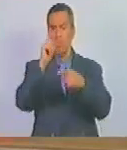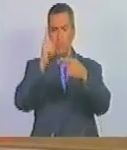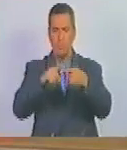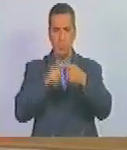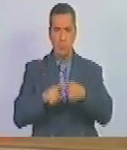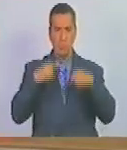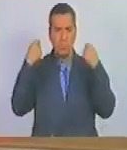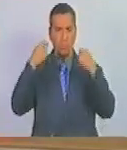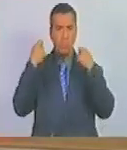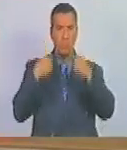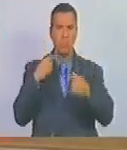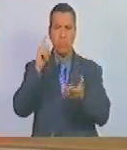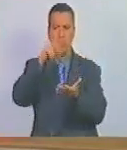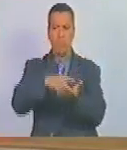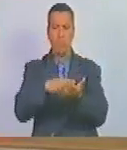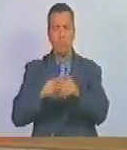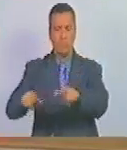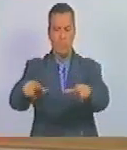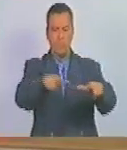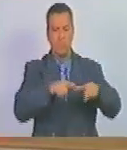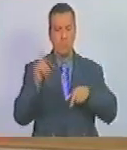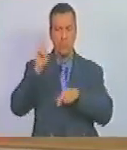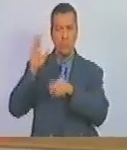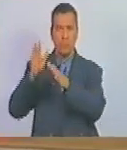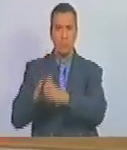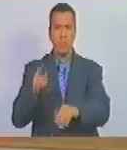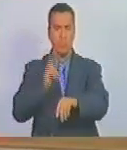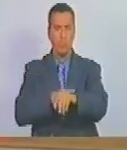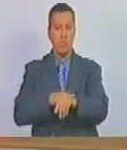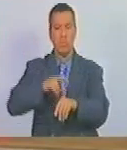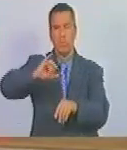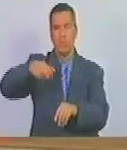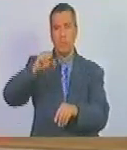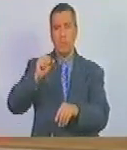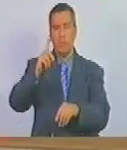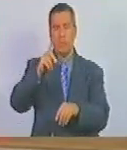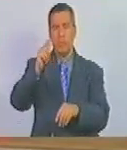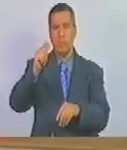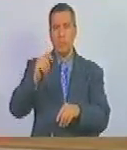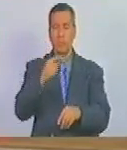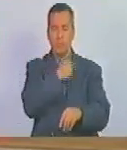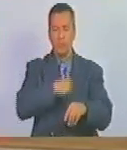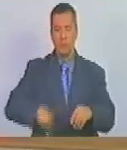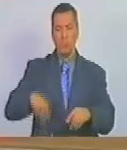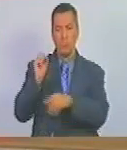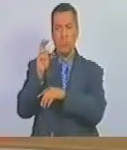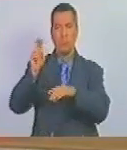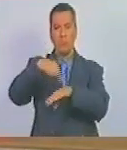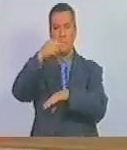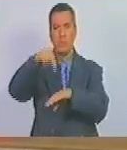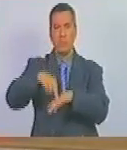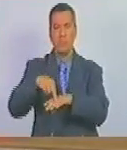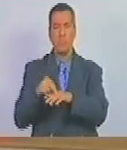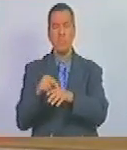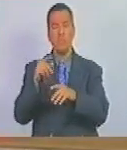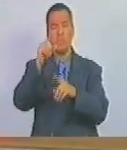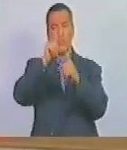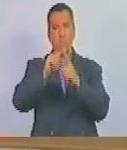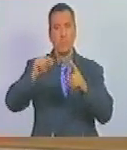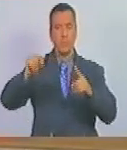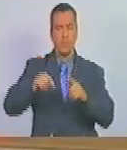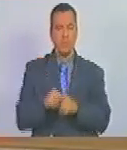celebrar la presencia en el territorio venezolano del doctor Rahi Fatou presidente del consejo nacional palestino